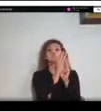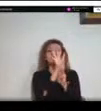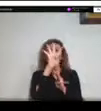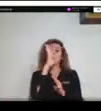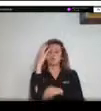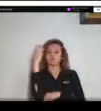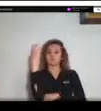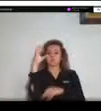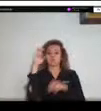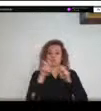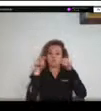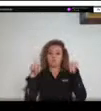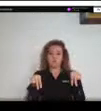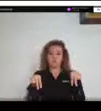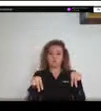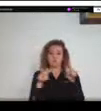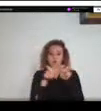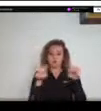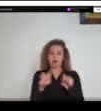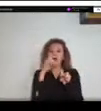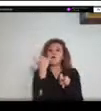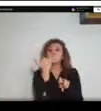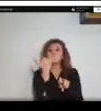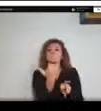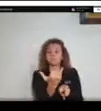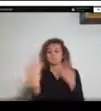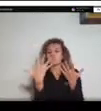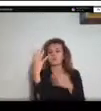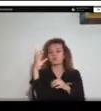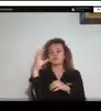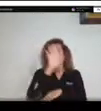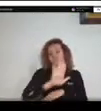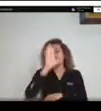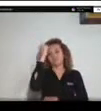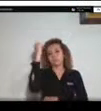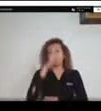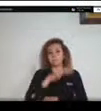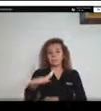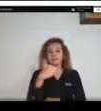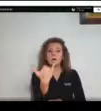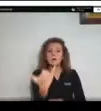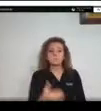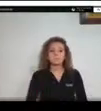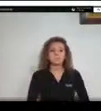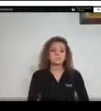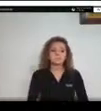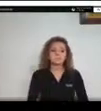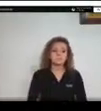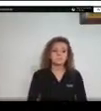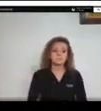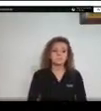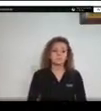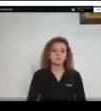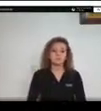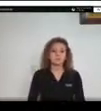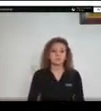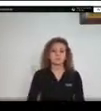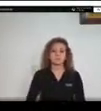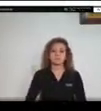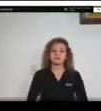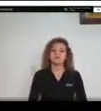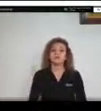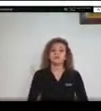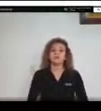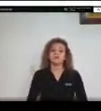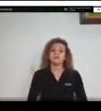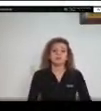departamento del metro, tenemos nuevamente un armadillo de culatrapo son especies que al estar en sus